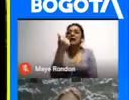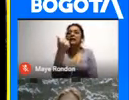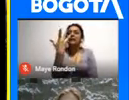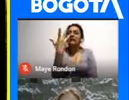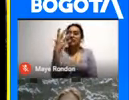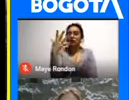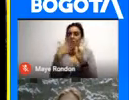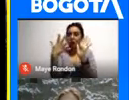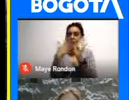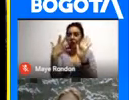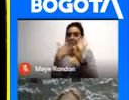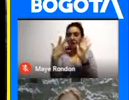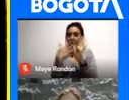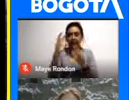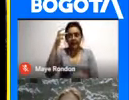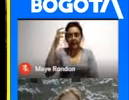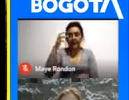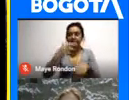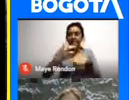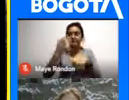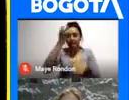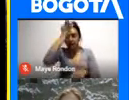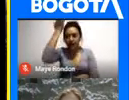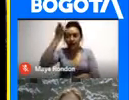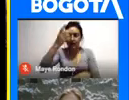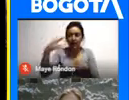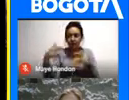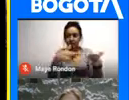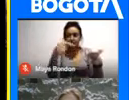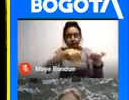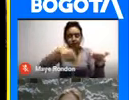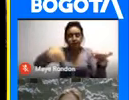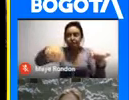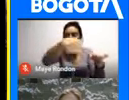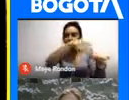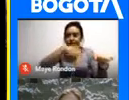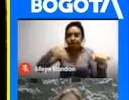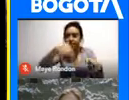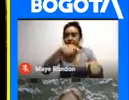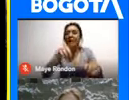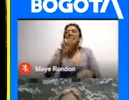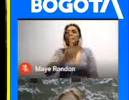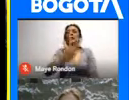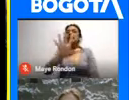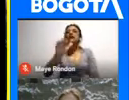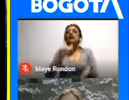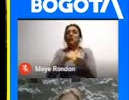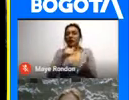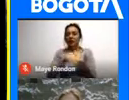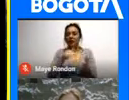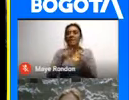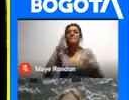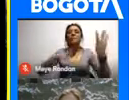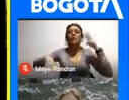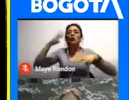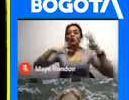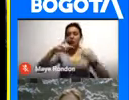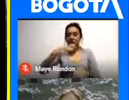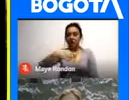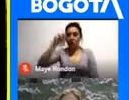arte rupestre Que se encuentran A lo largo De la cuenca Del río Bogotá Y en las 25.000 piezas Del museo del oro